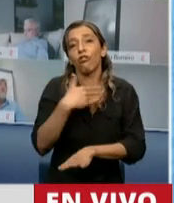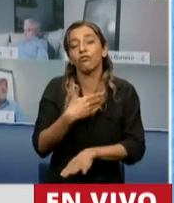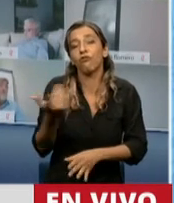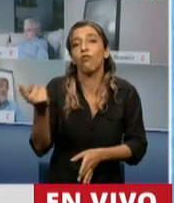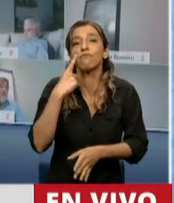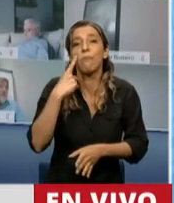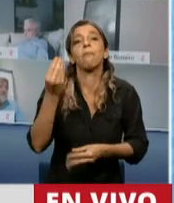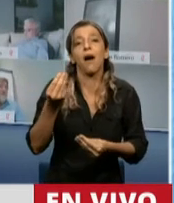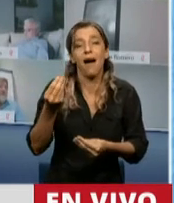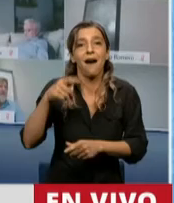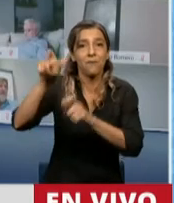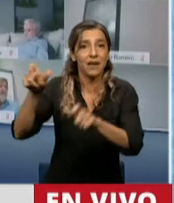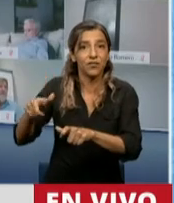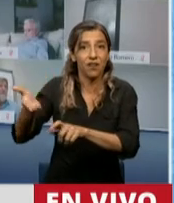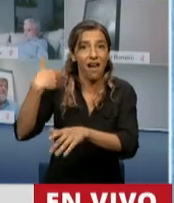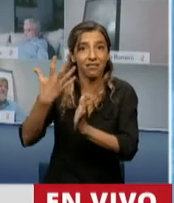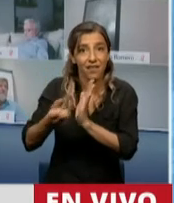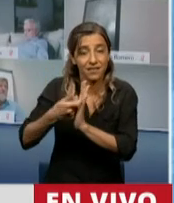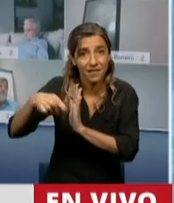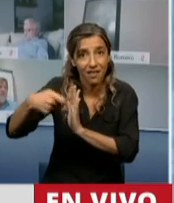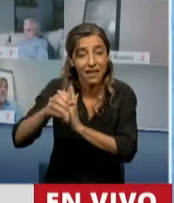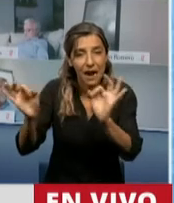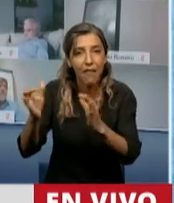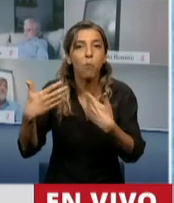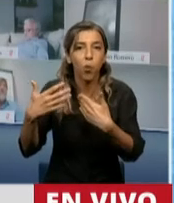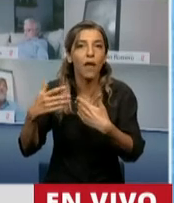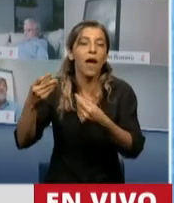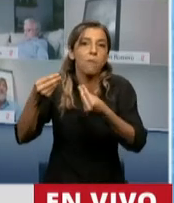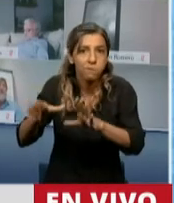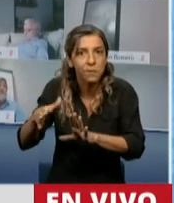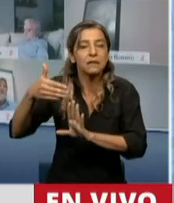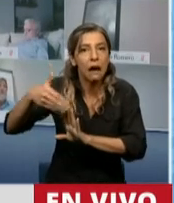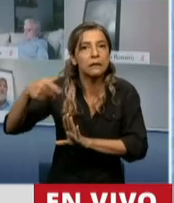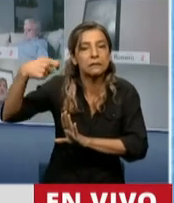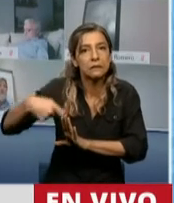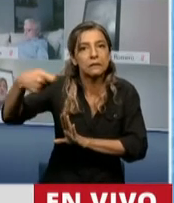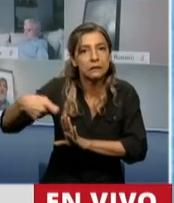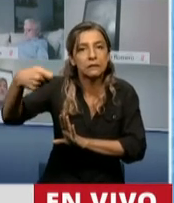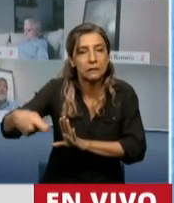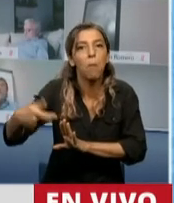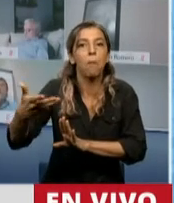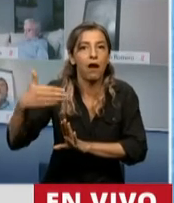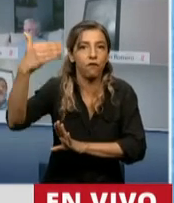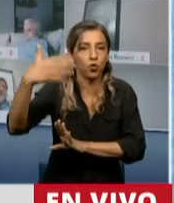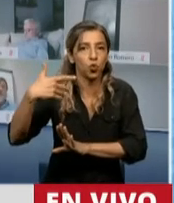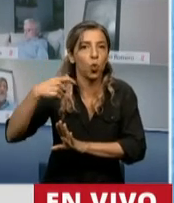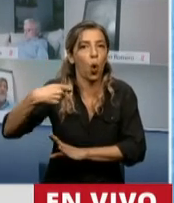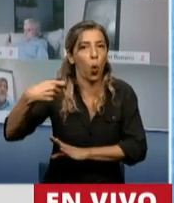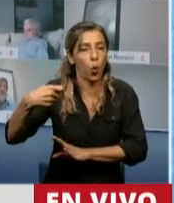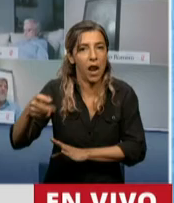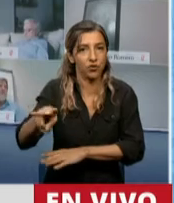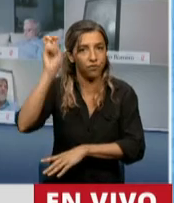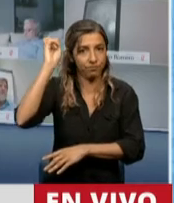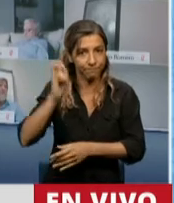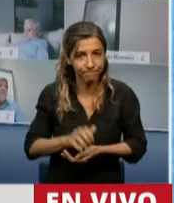pudieran regularizar los aportes. Y en definitiva, eso permitió que miles, decenas de miles, cientos de